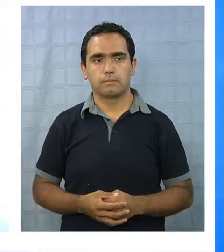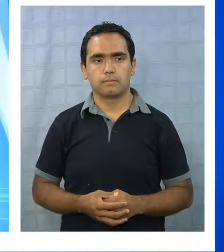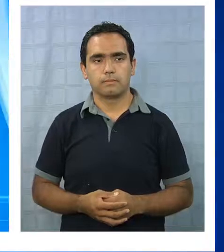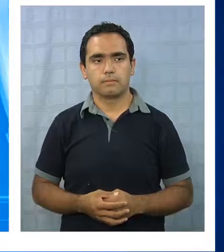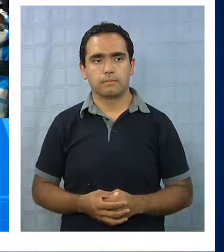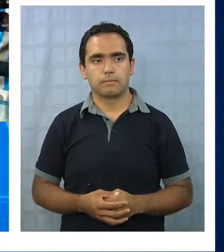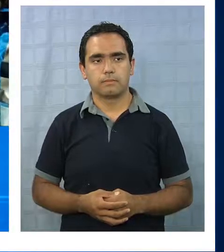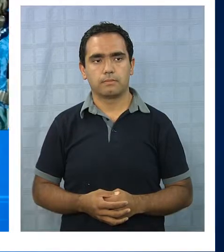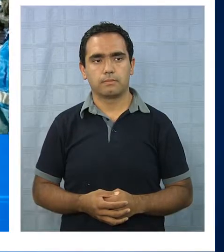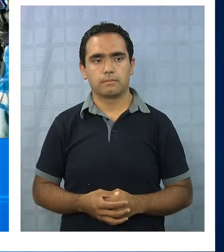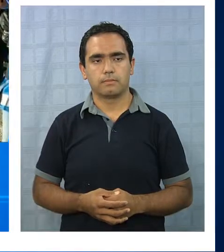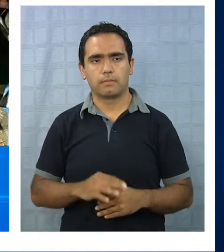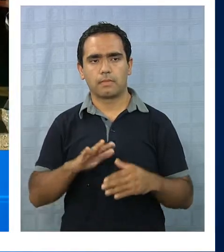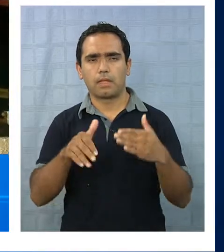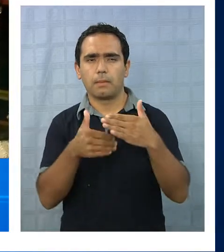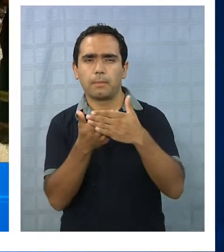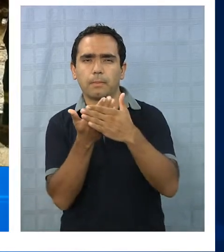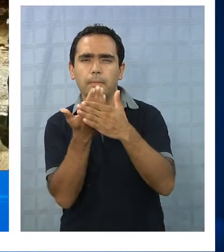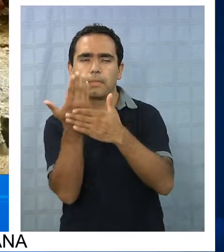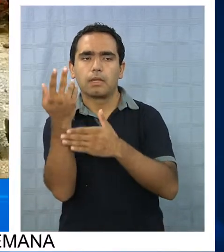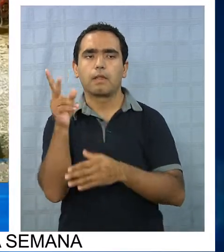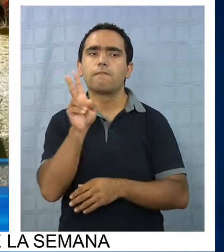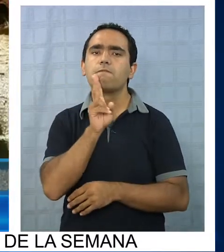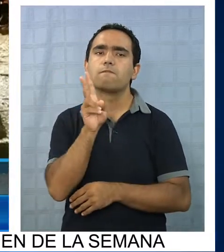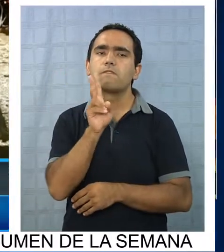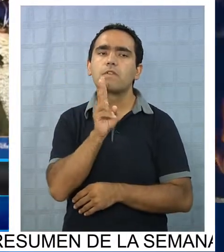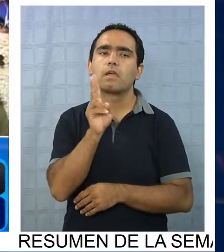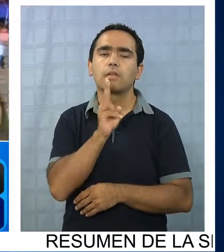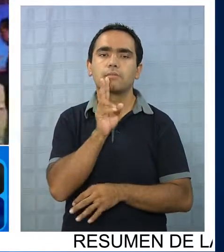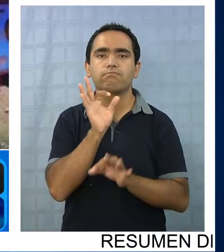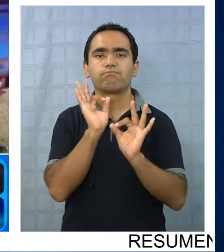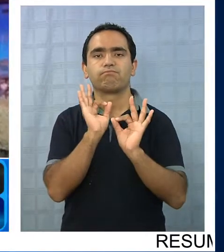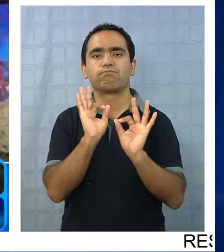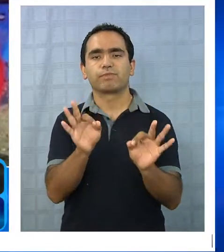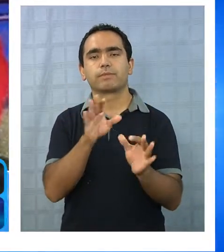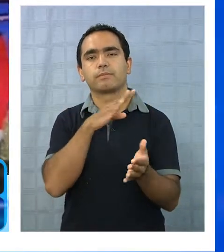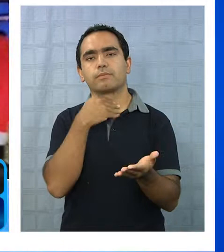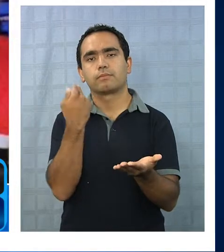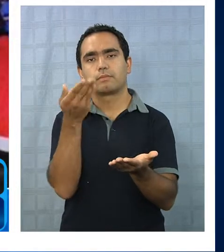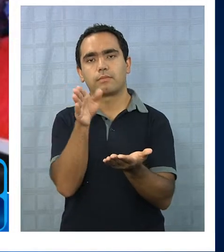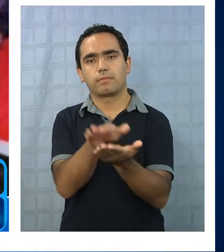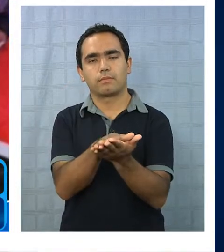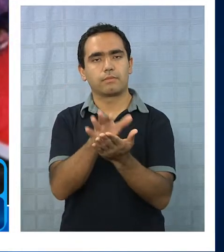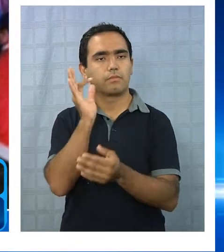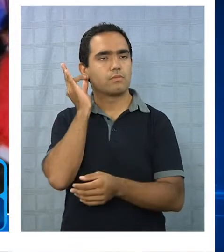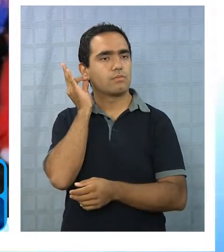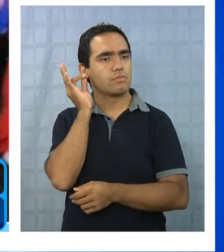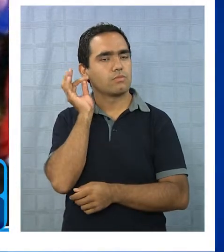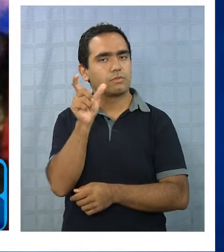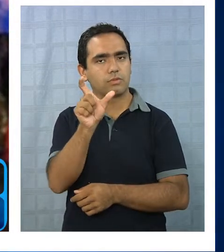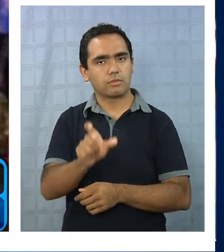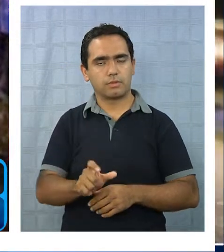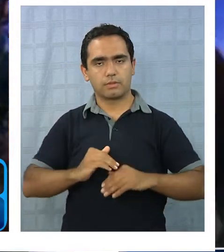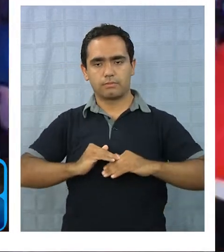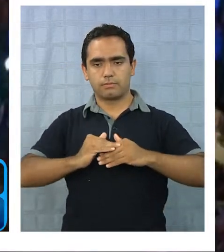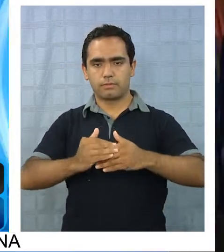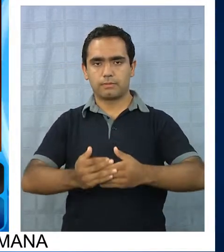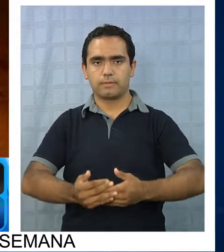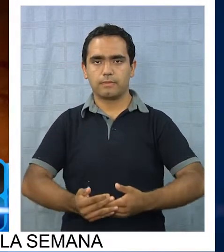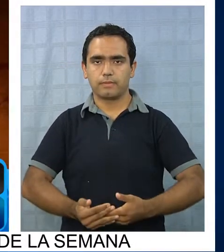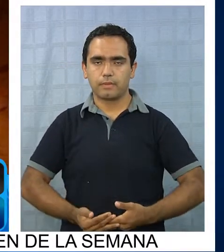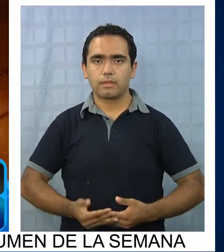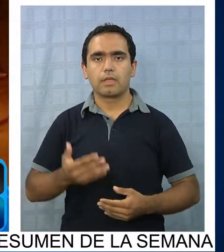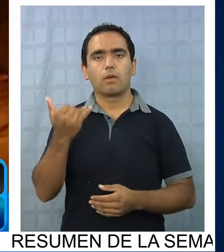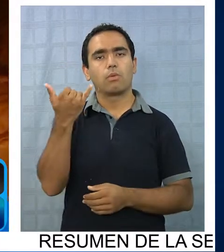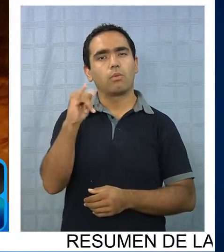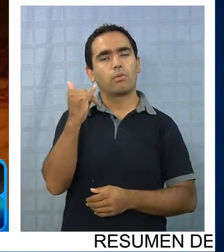La madrugada de este viernes se confirmó el deceso de la joven en periodo de gestación que ingresó en estado crítico este